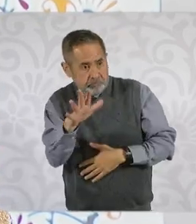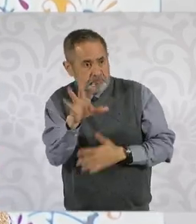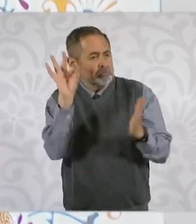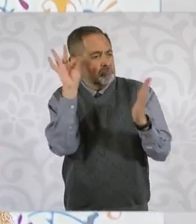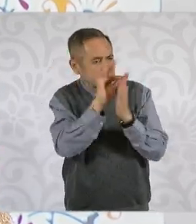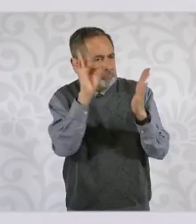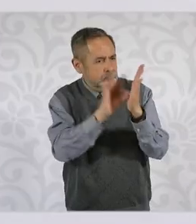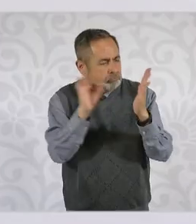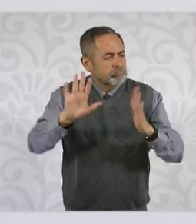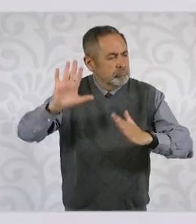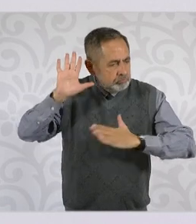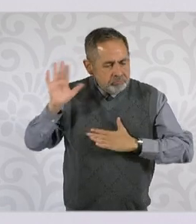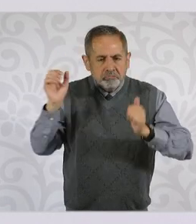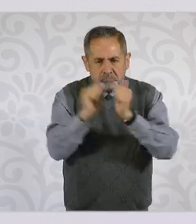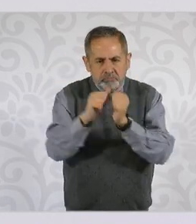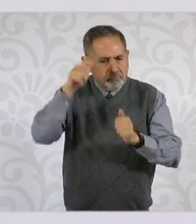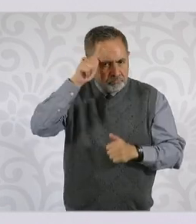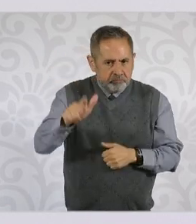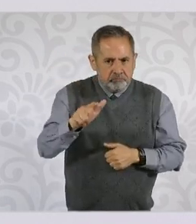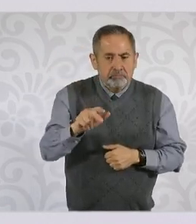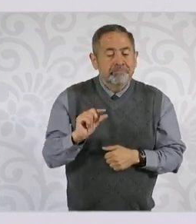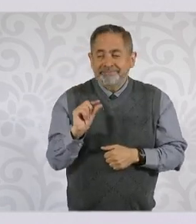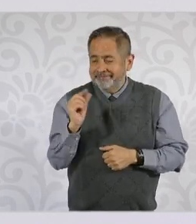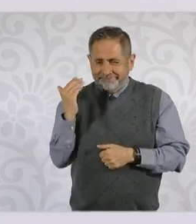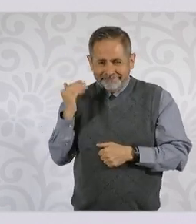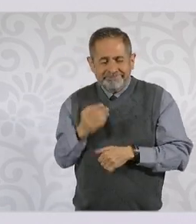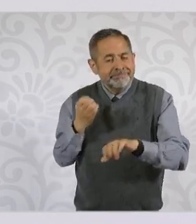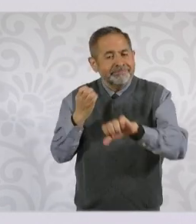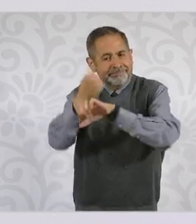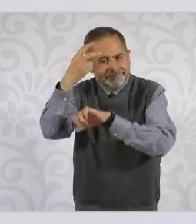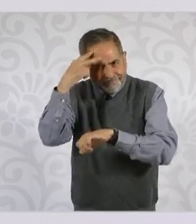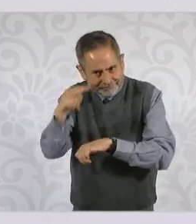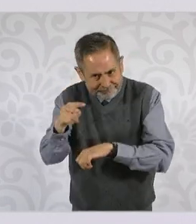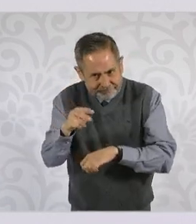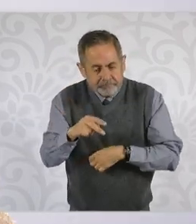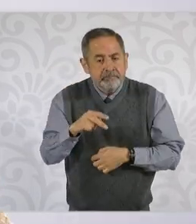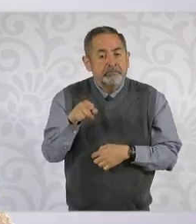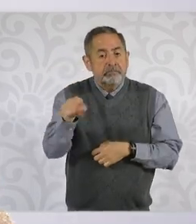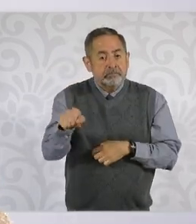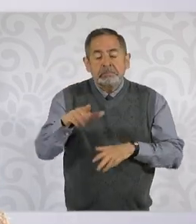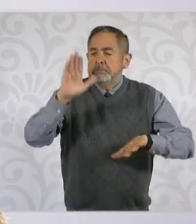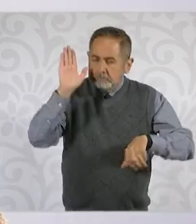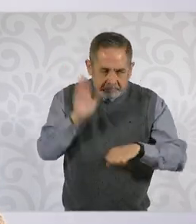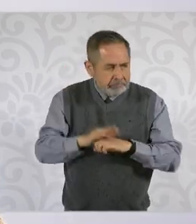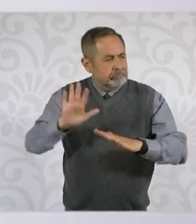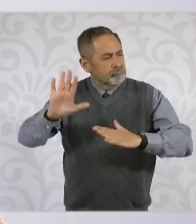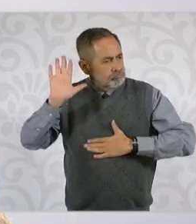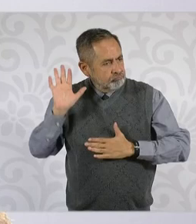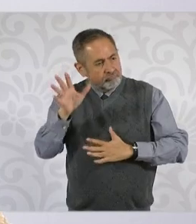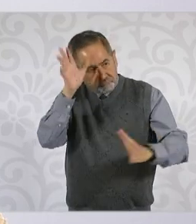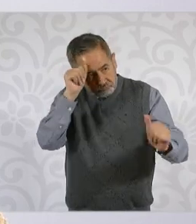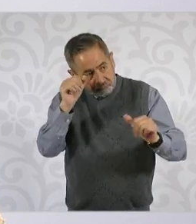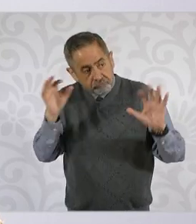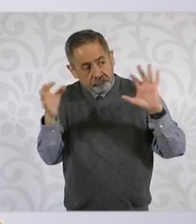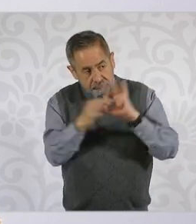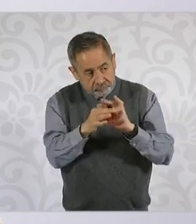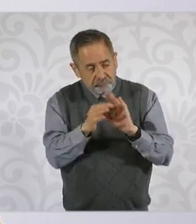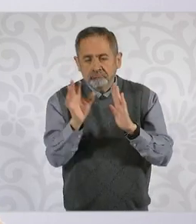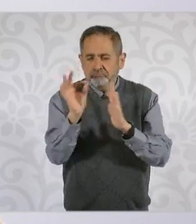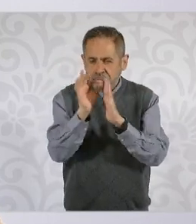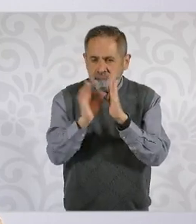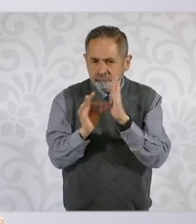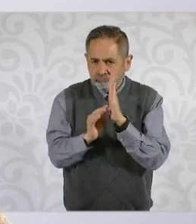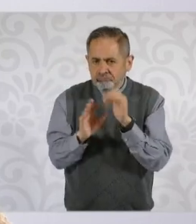Hidalgo. Ahora estuvimos en el Estado de México, va a haber más compromisos con el Estado de México, pero en particular